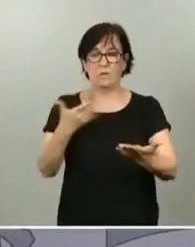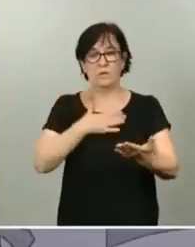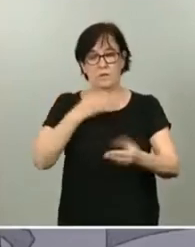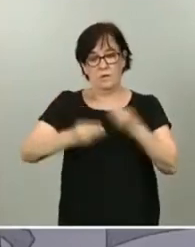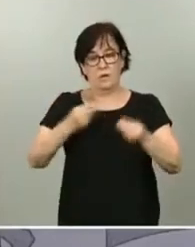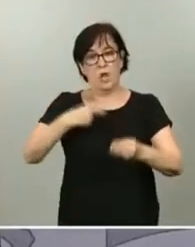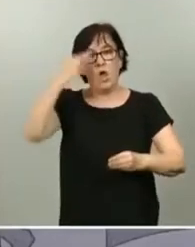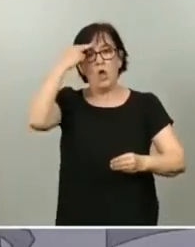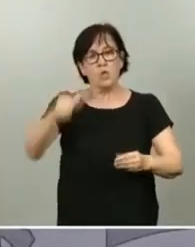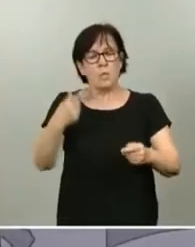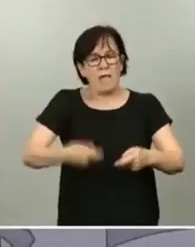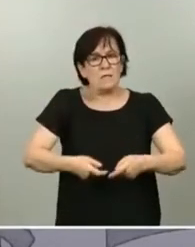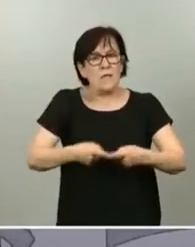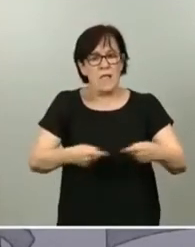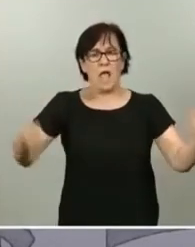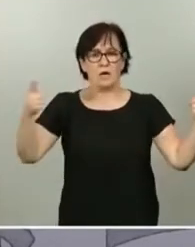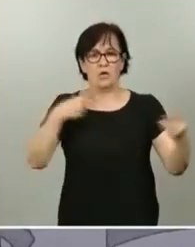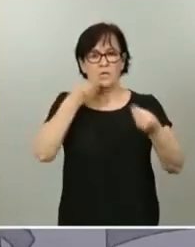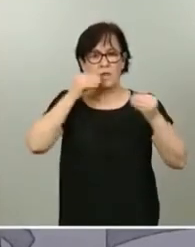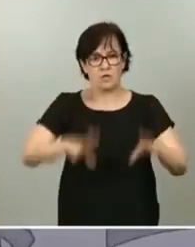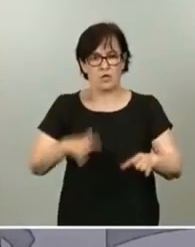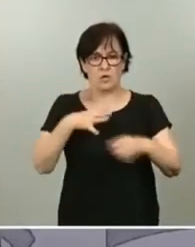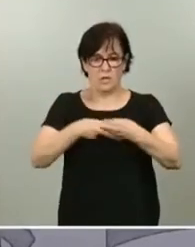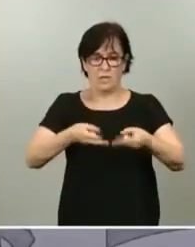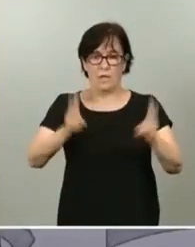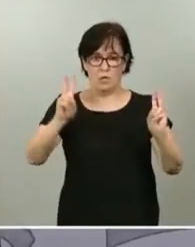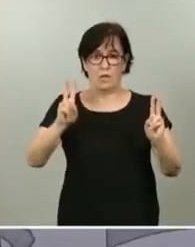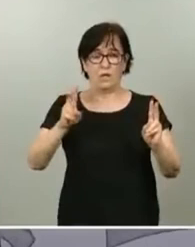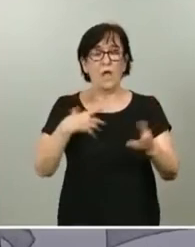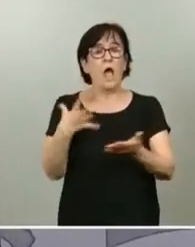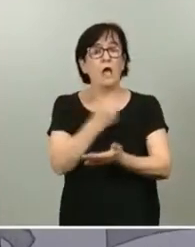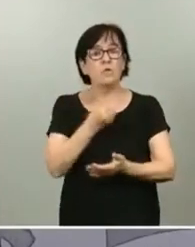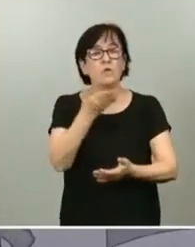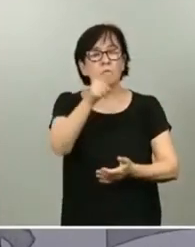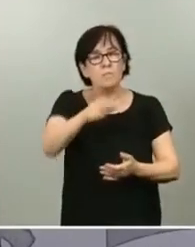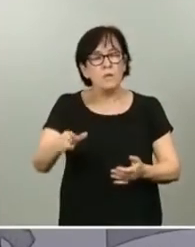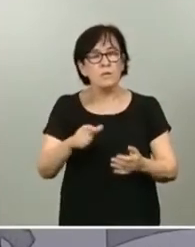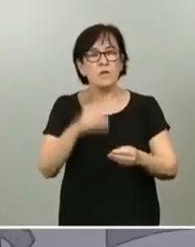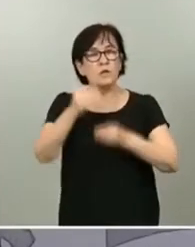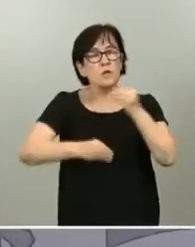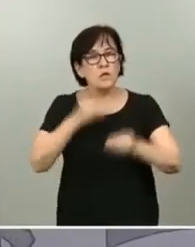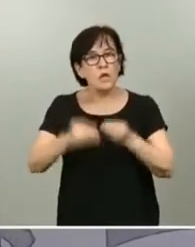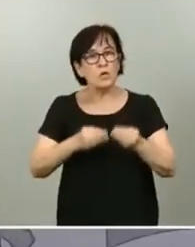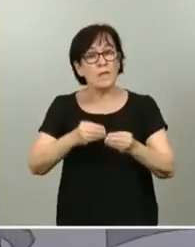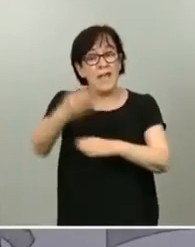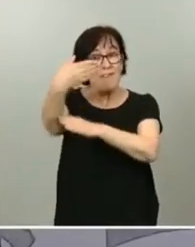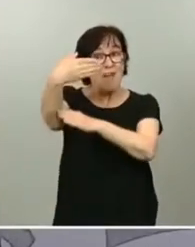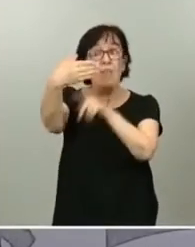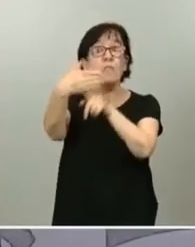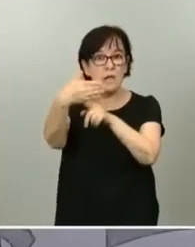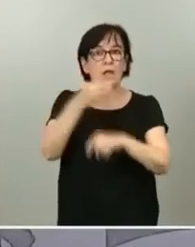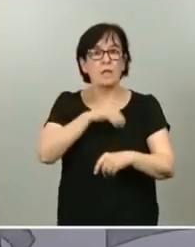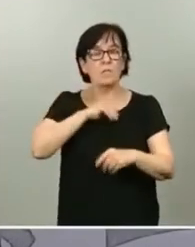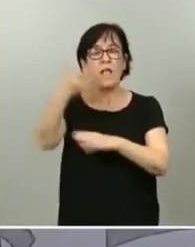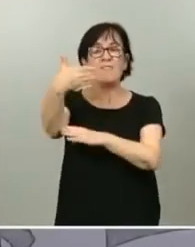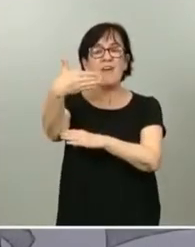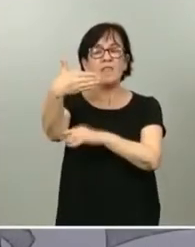más prolongado de la historia de nuestra democracia y a todos les pido que usen precisamente esa bandera de España como una bandera de